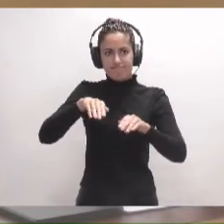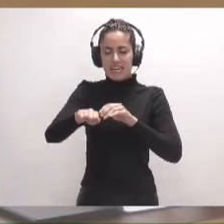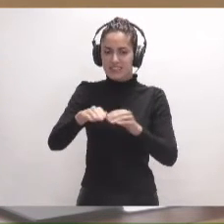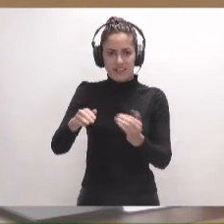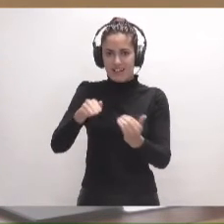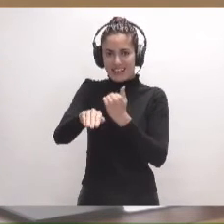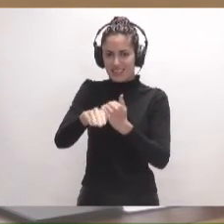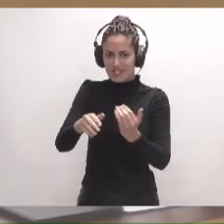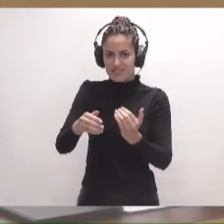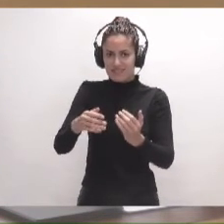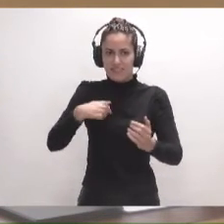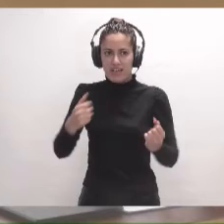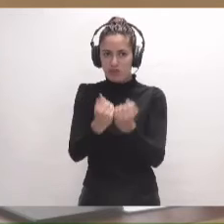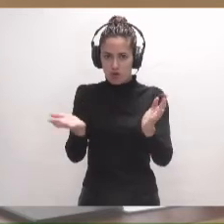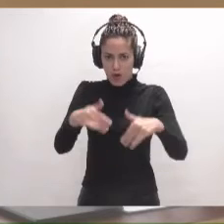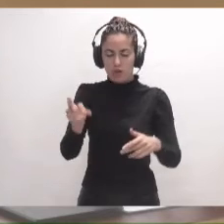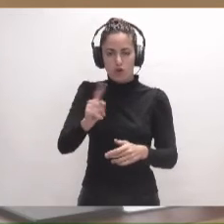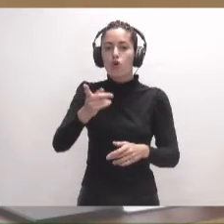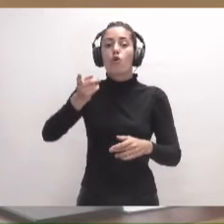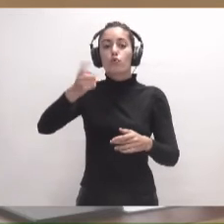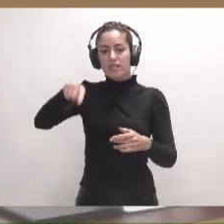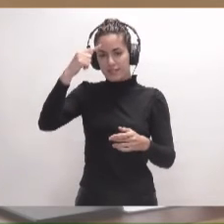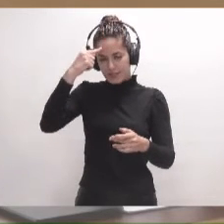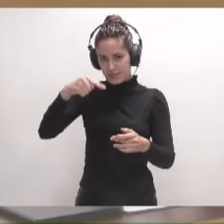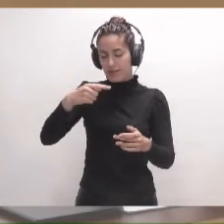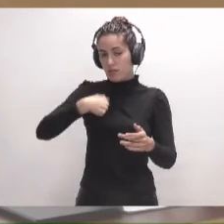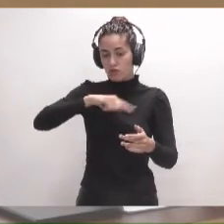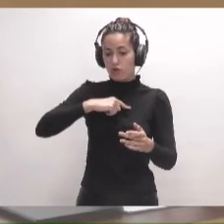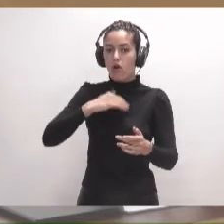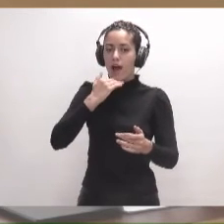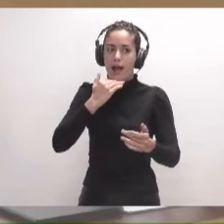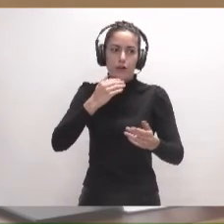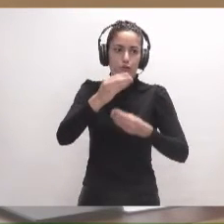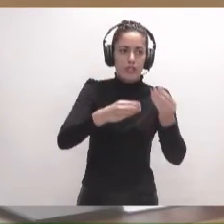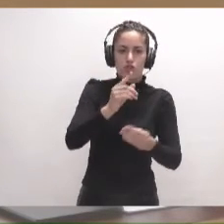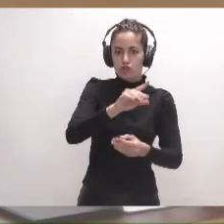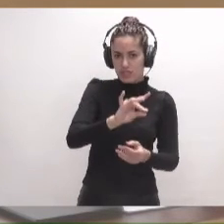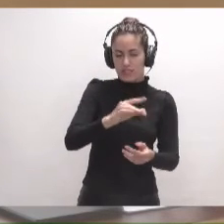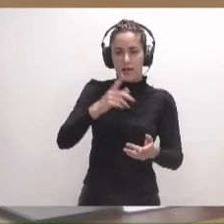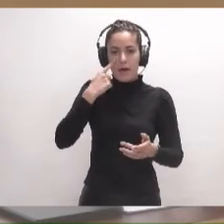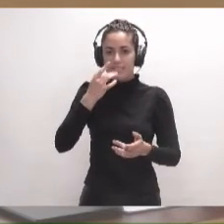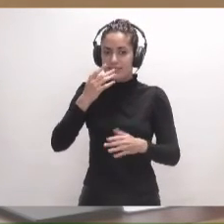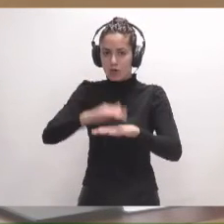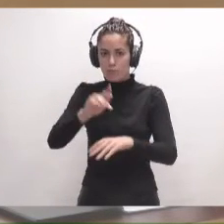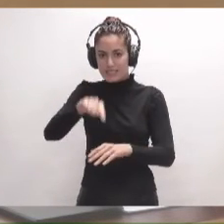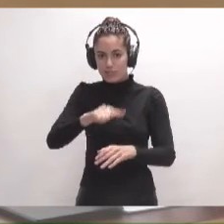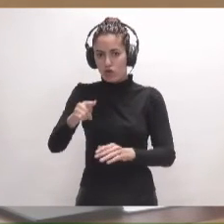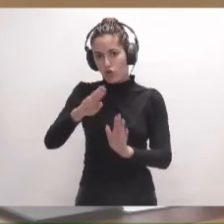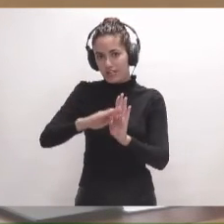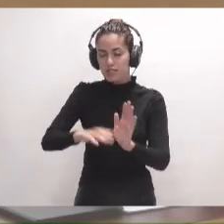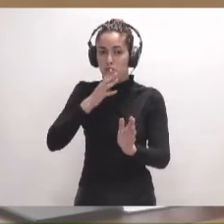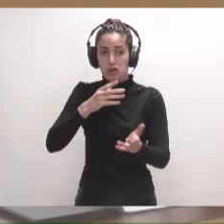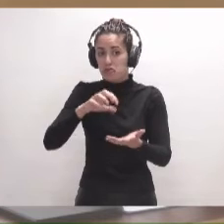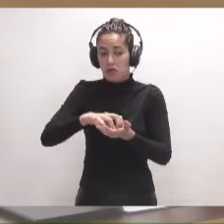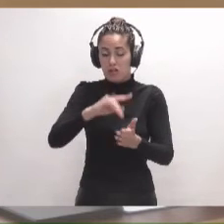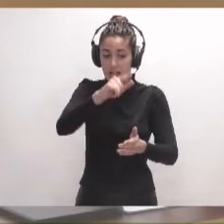comprobar, no quiere decir que no hayan comprobado y que hayan estado sin hacer absolutamente nada. Habrá que ver si realmente se cumplen todos los requisitos, porque yo